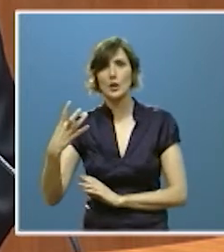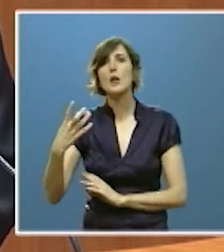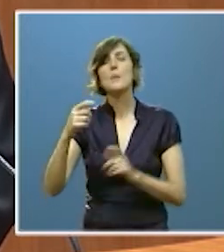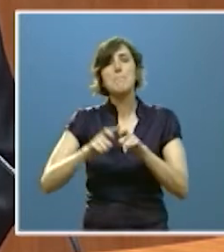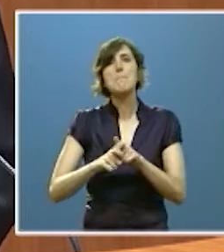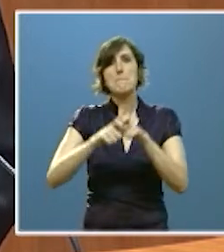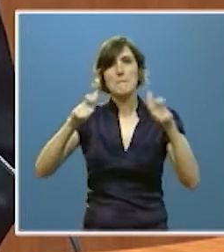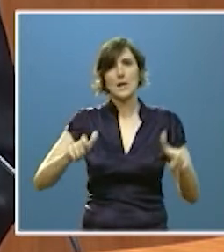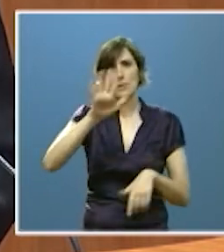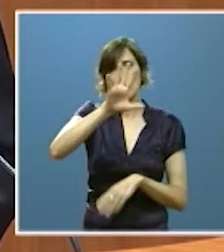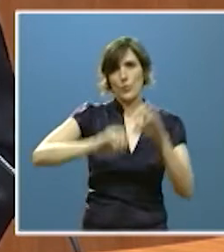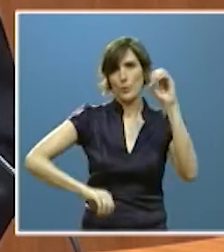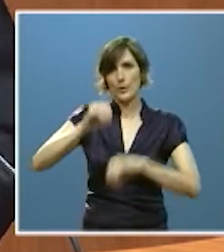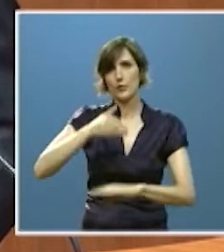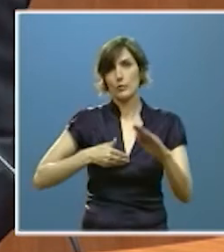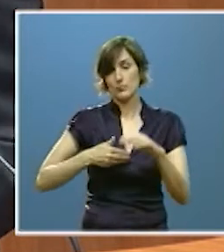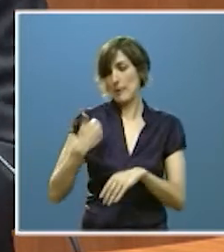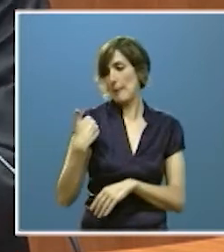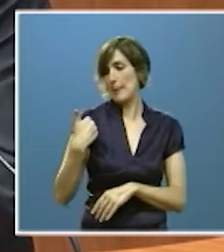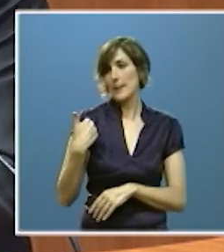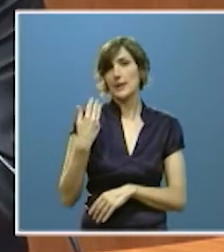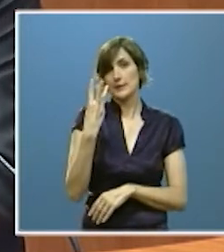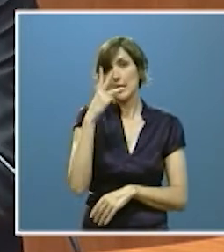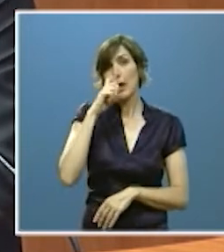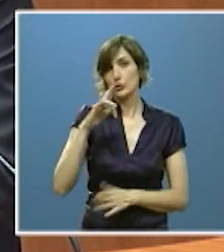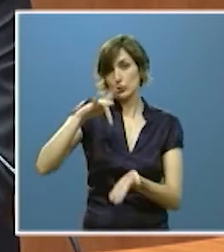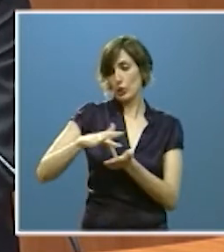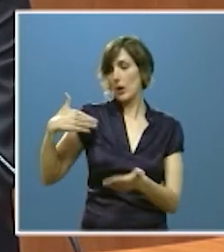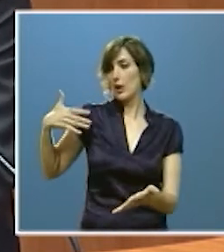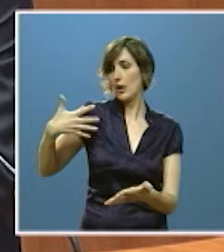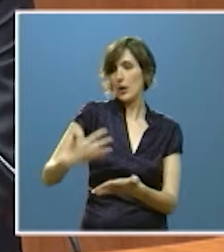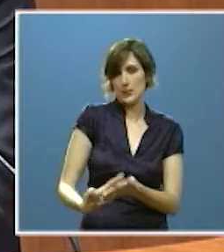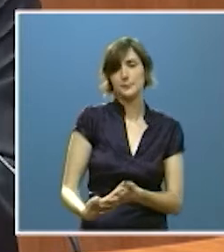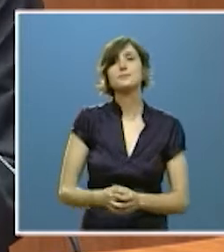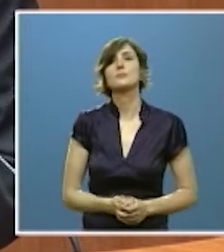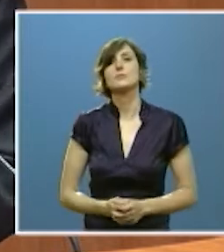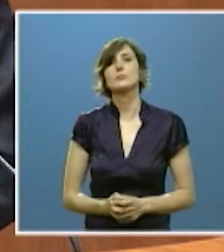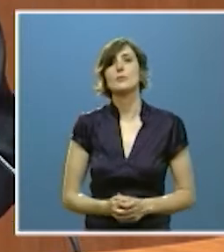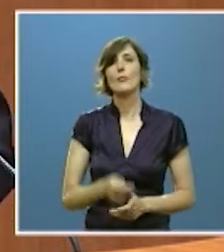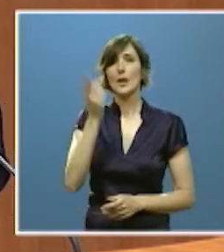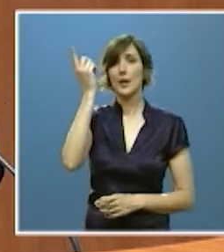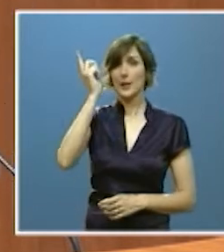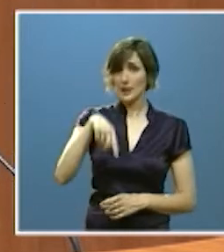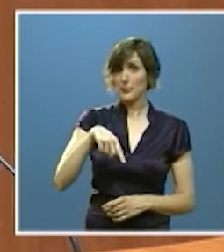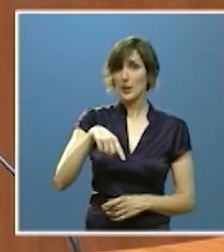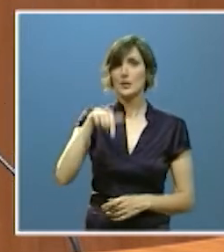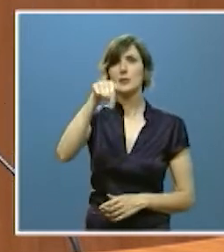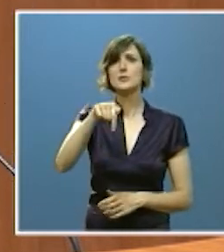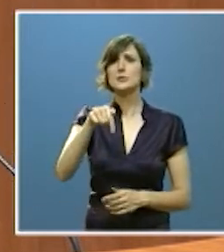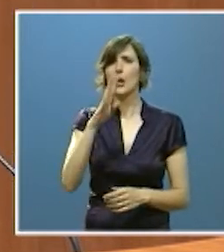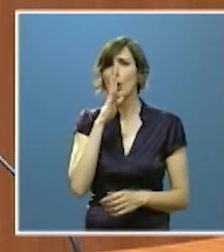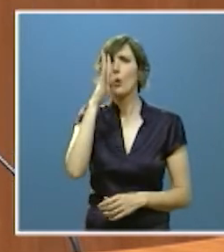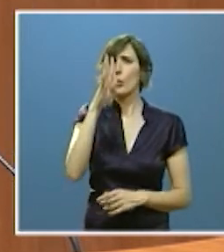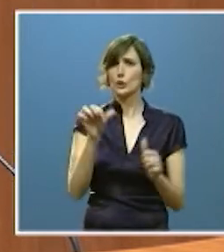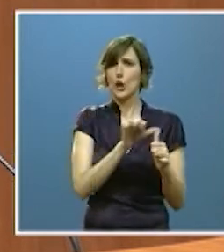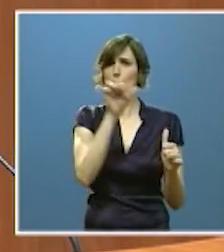5% en los tres años de la presente legislatura también se han reforzado en esta legislatura los programas de